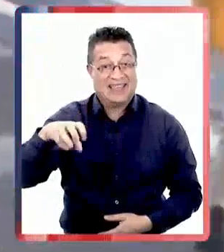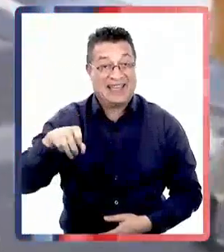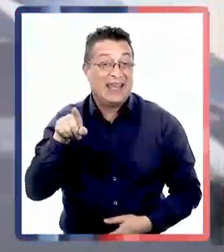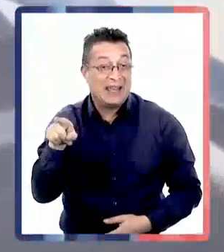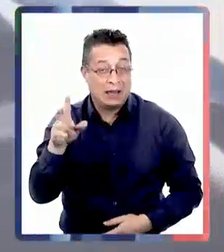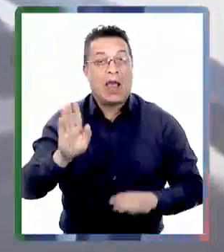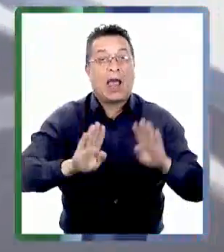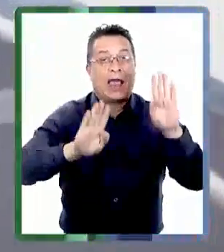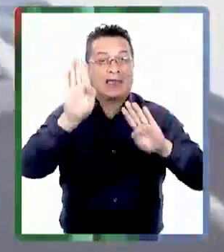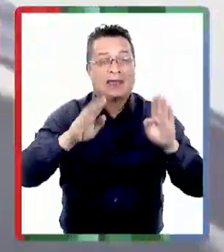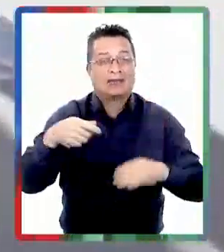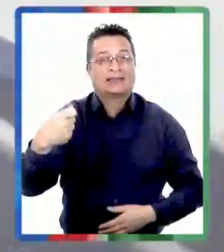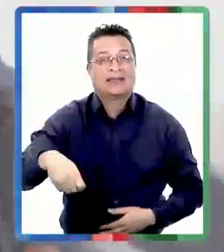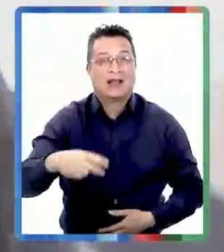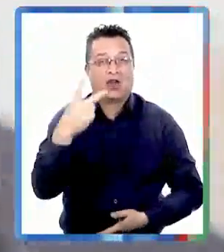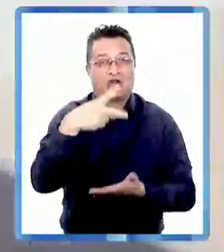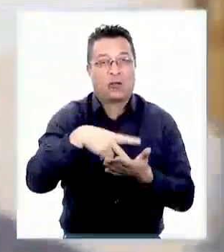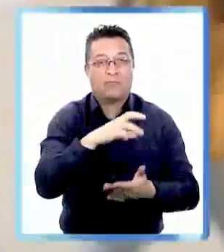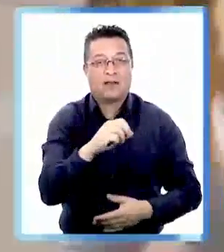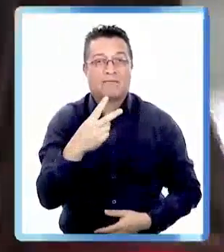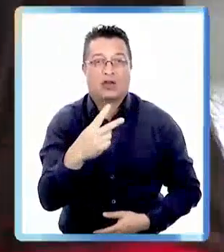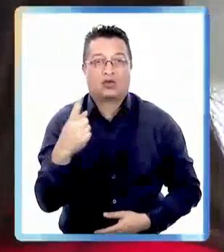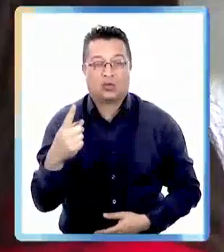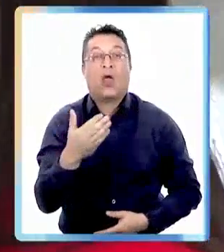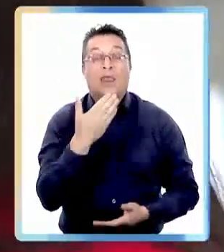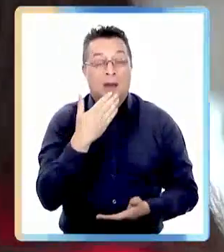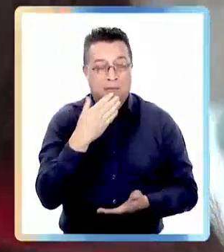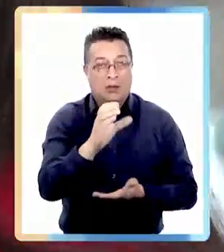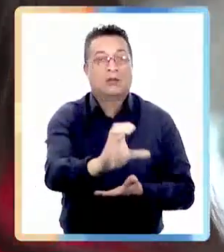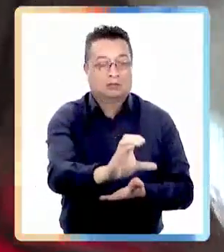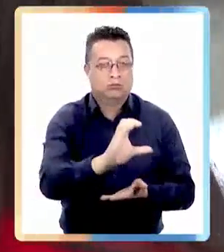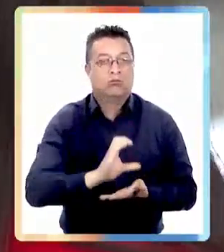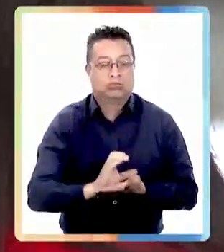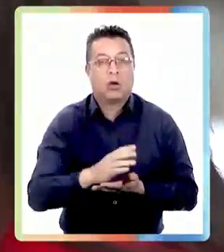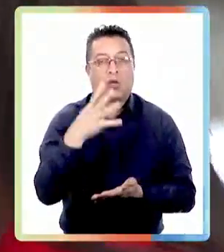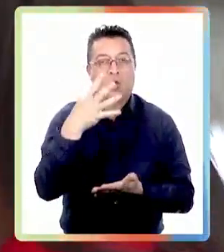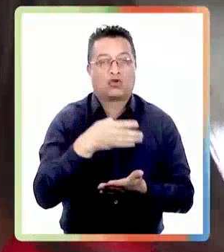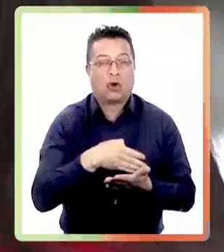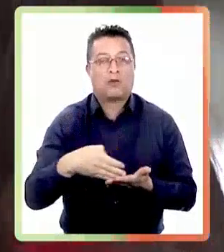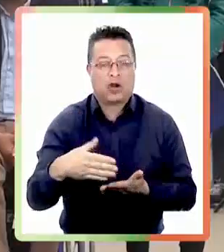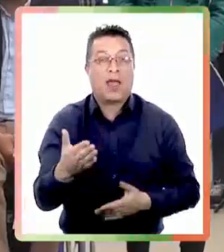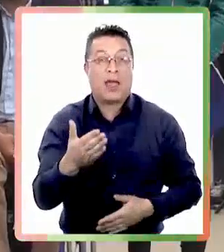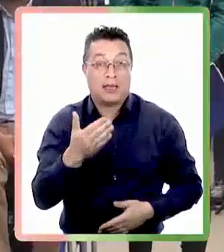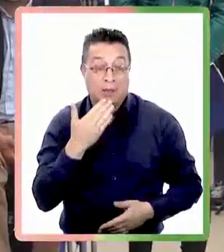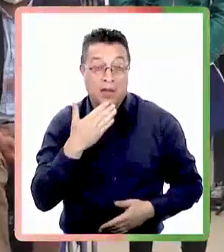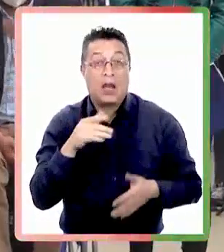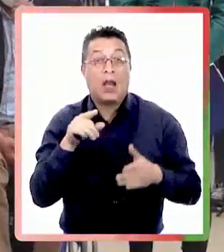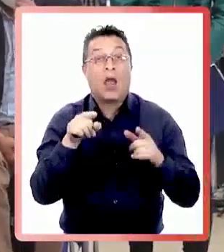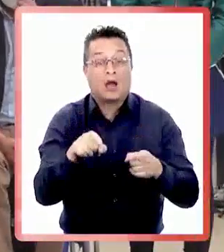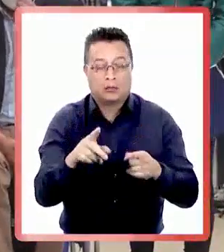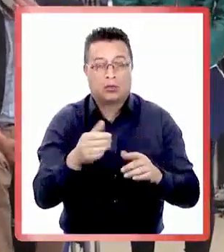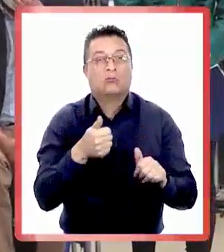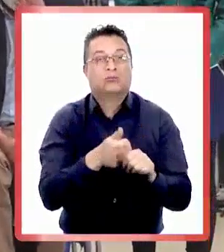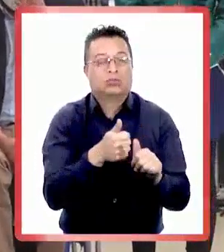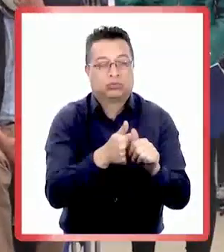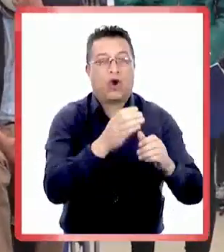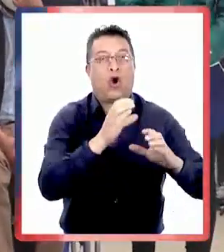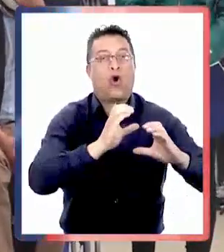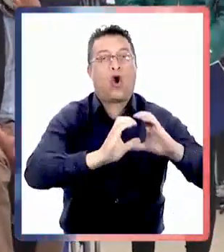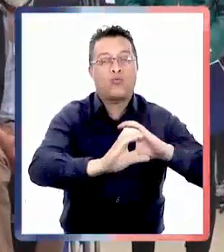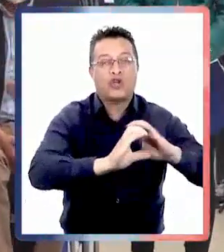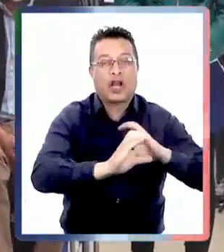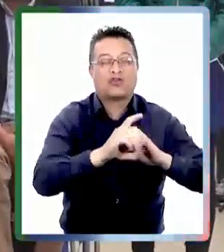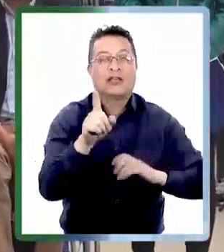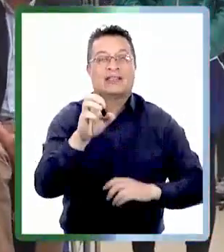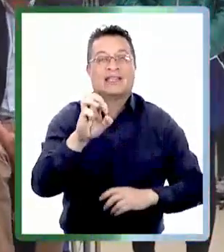era candidata al Senado el 2021. Y cobró también una cifra cercana a 4 millones de pesos por una asesoría comunicacional